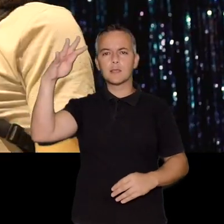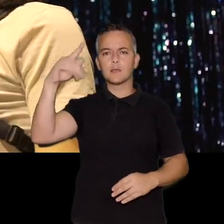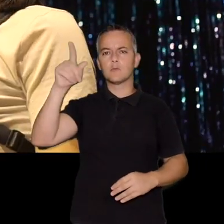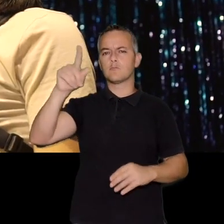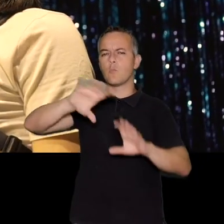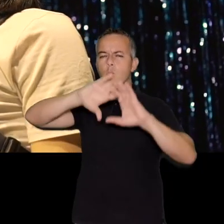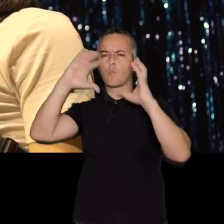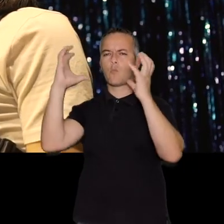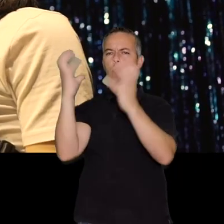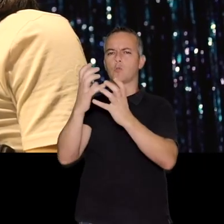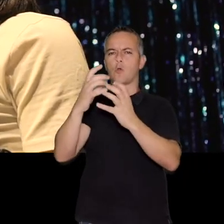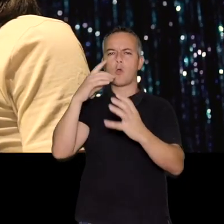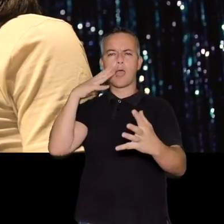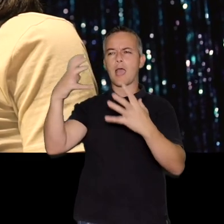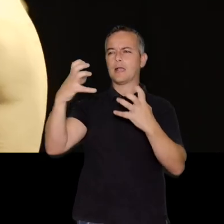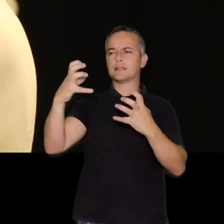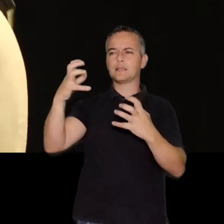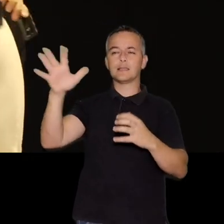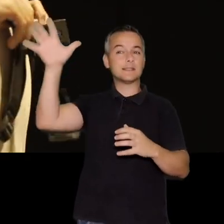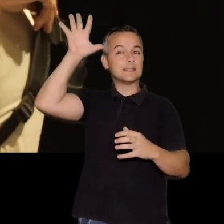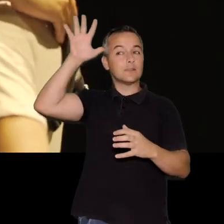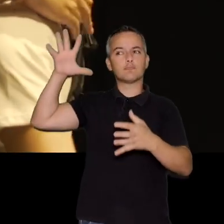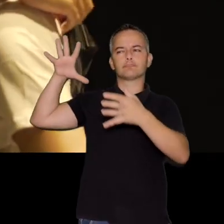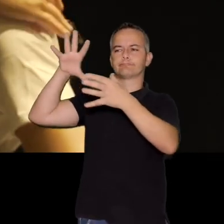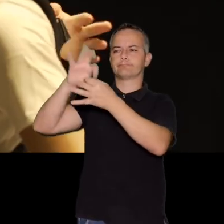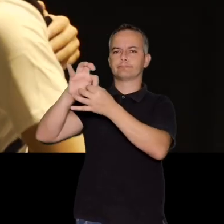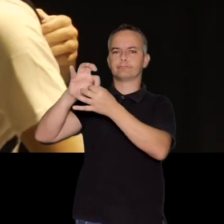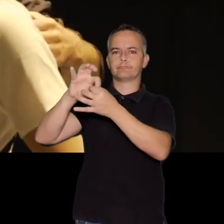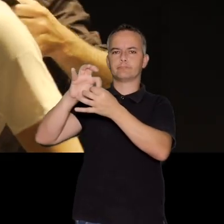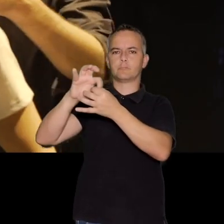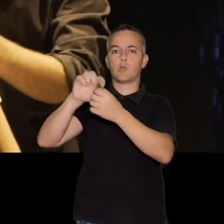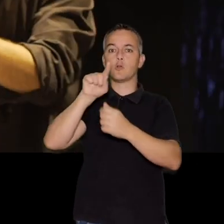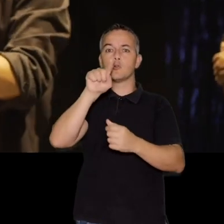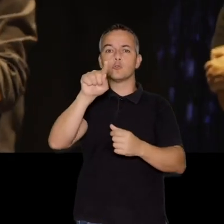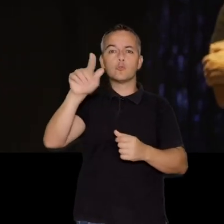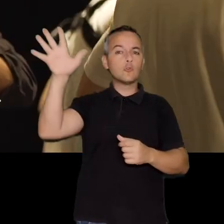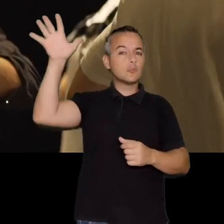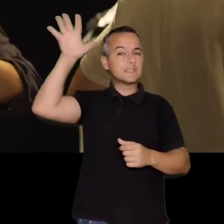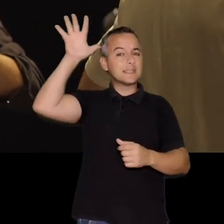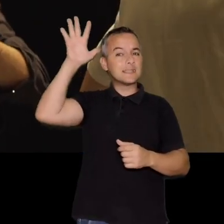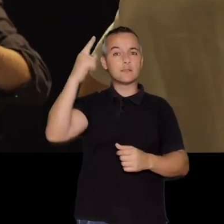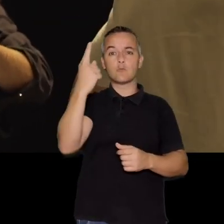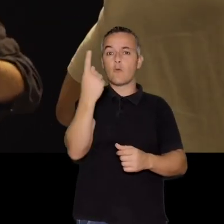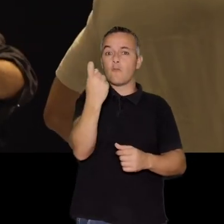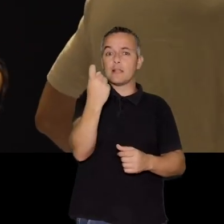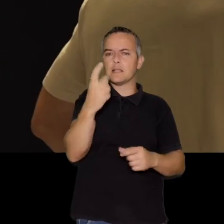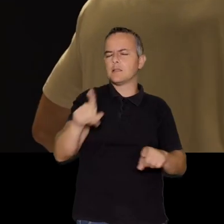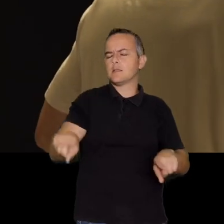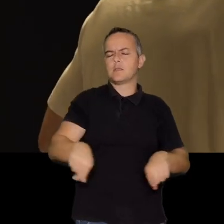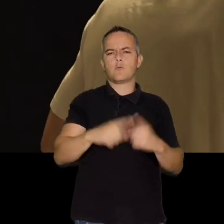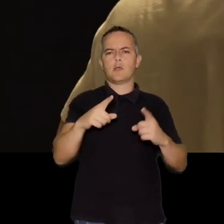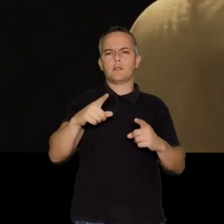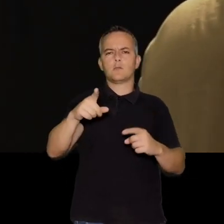imagina un mundo donde el arte tenga que ver con los diferentes sentidos aunque haya uno que te falte,